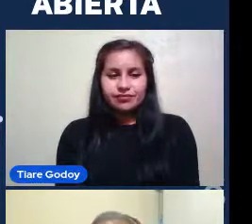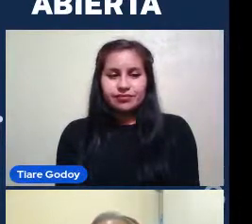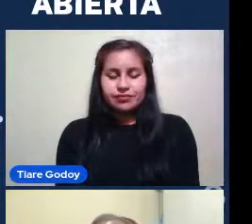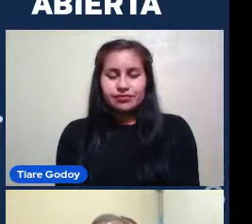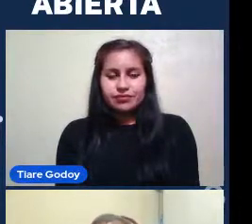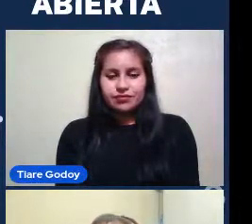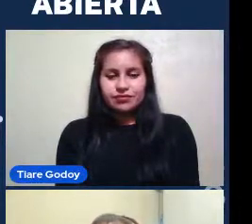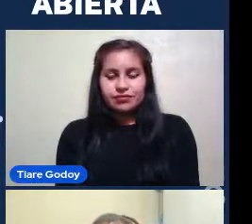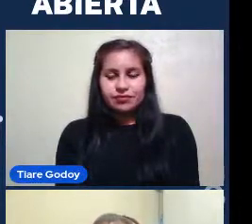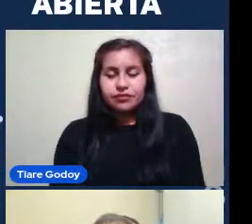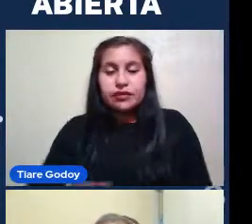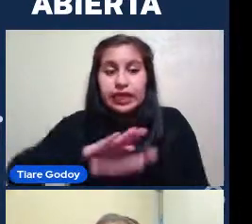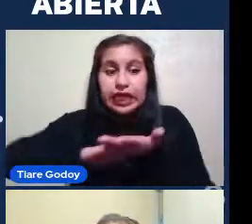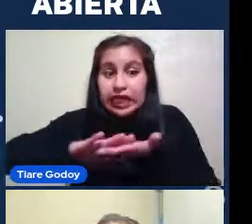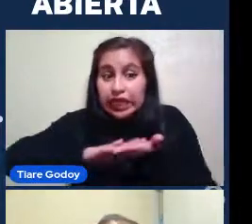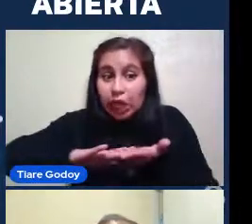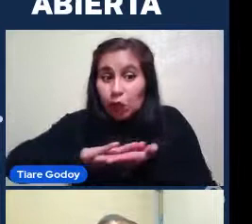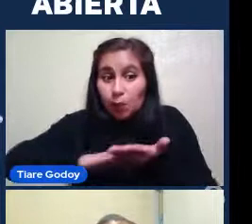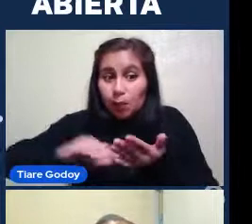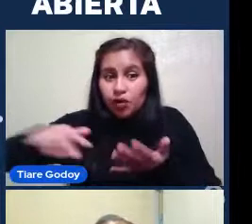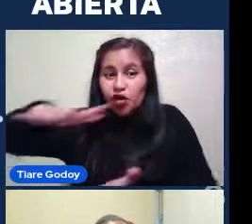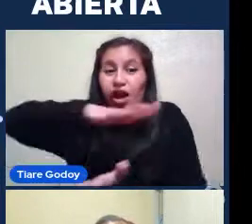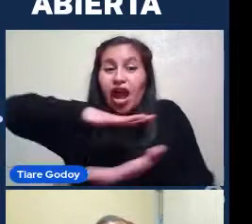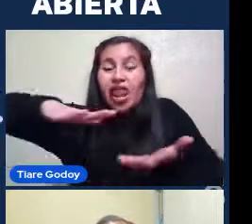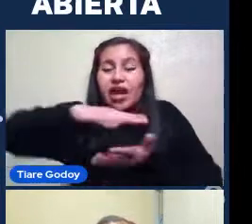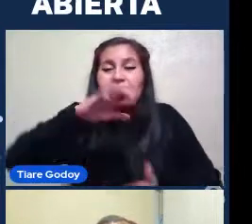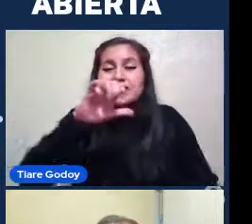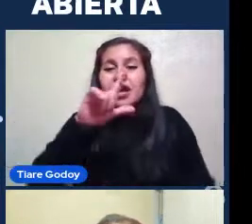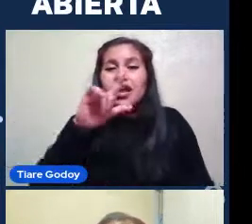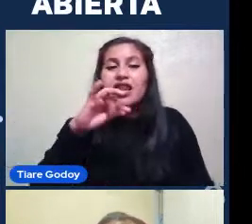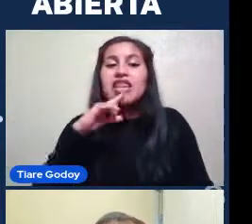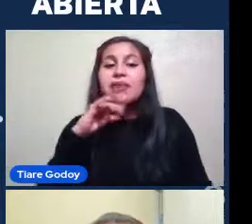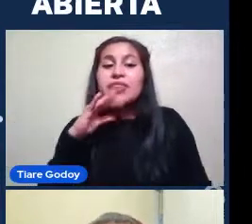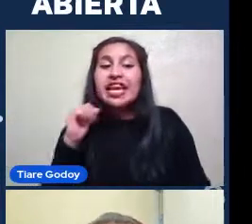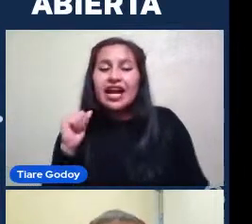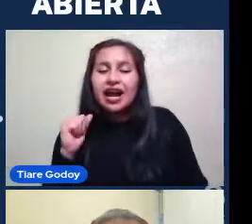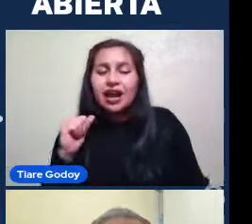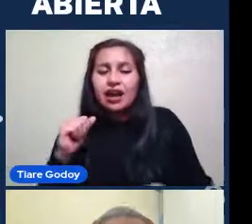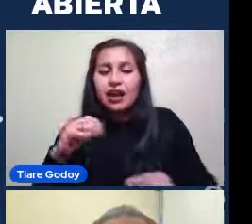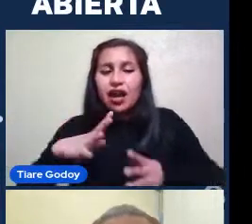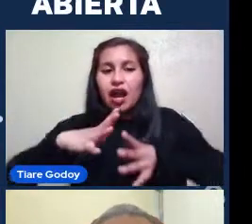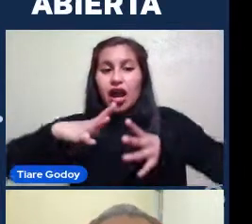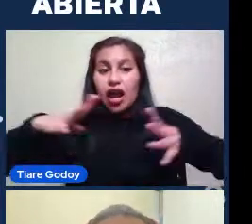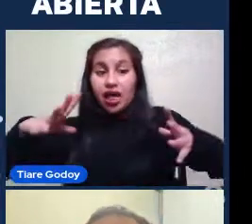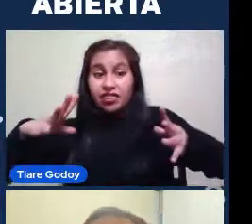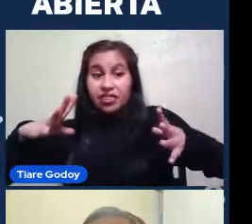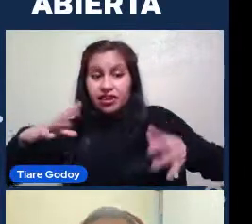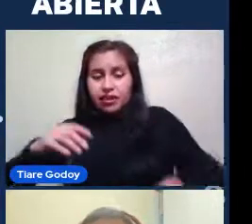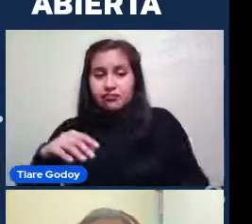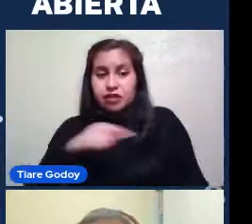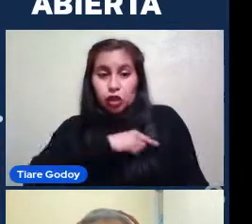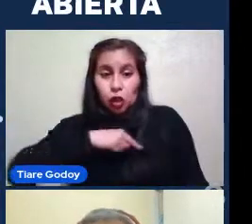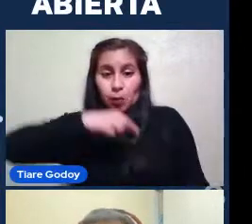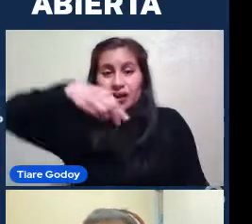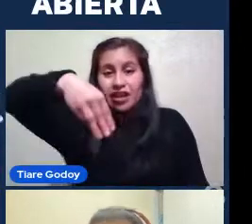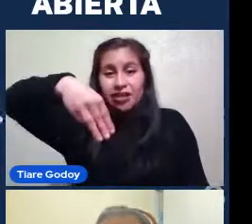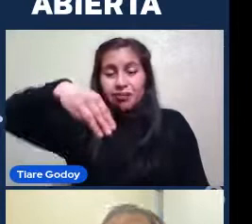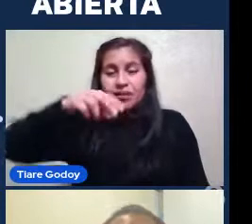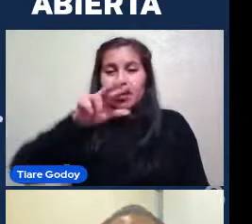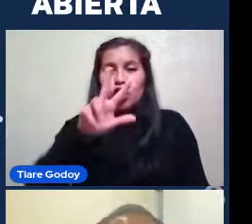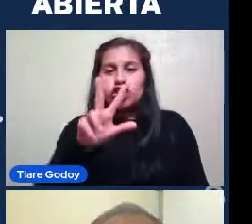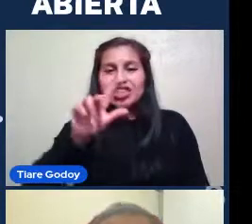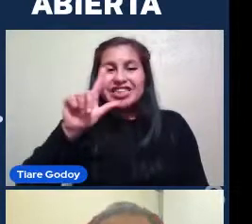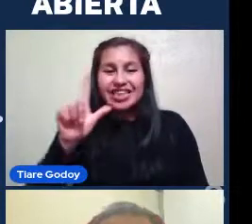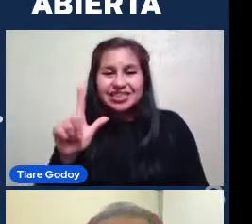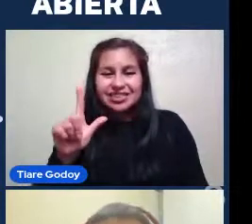Un ejemplo De galaxia Elíptica Super gigante Son las galaxias M87 Y la galaxia IC 1101 IC